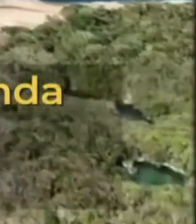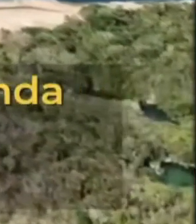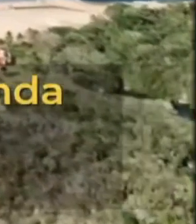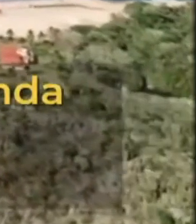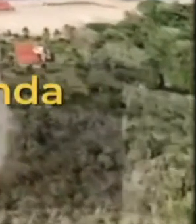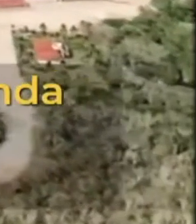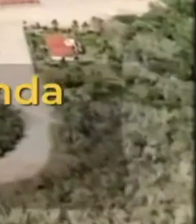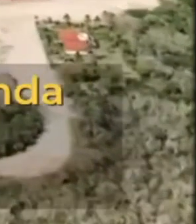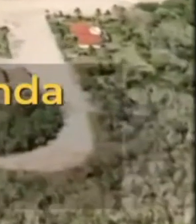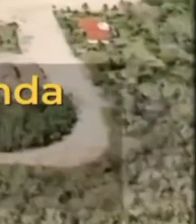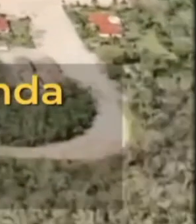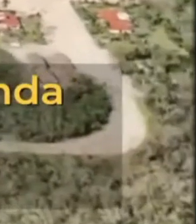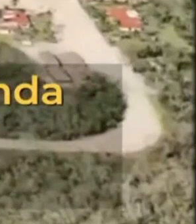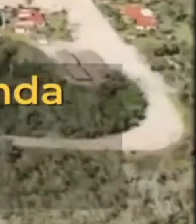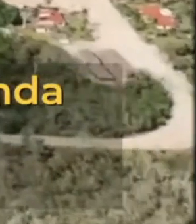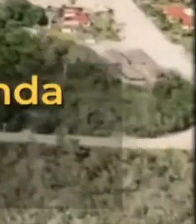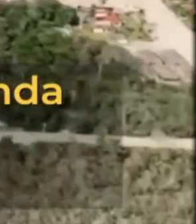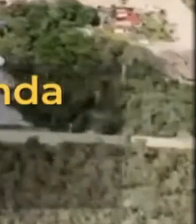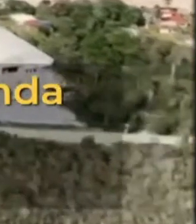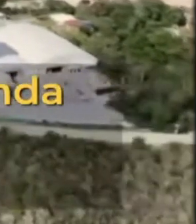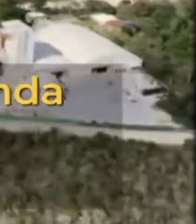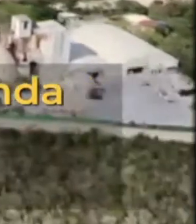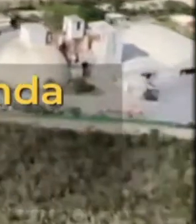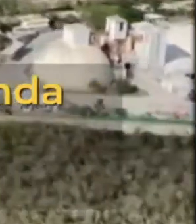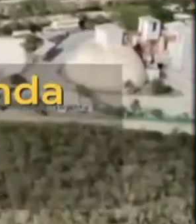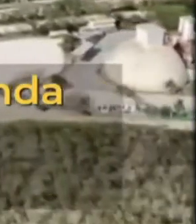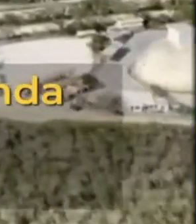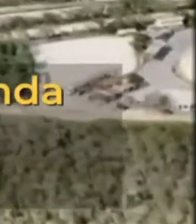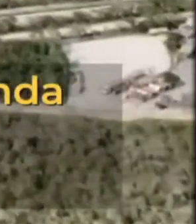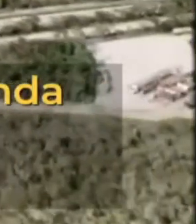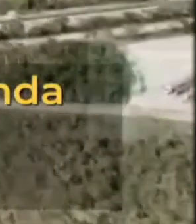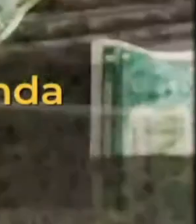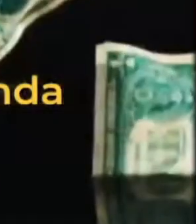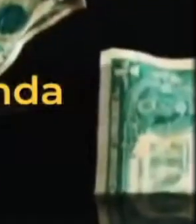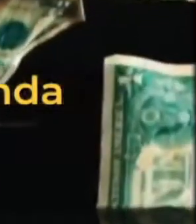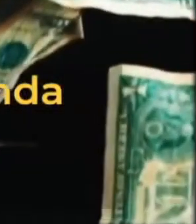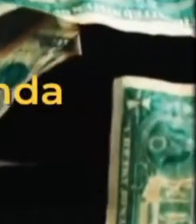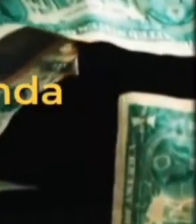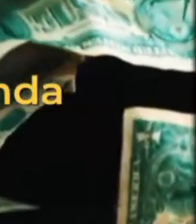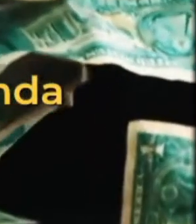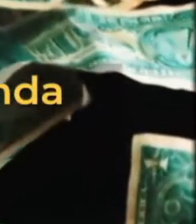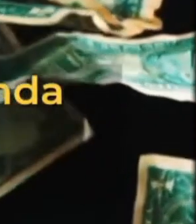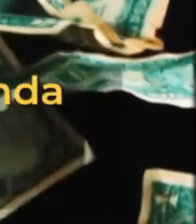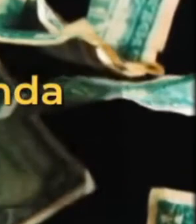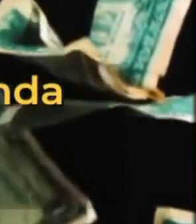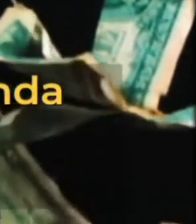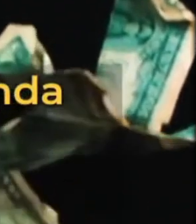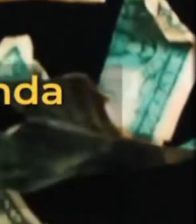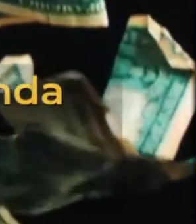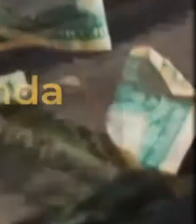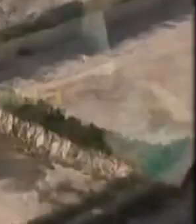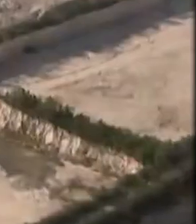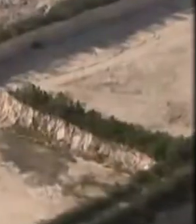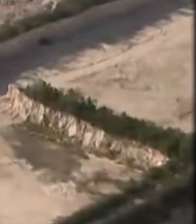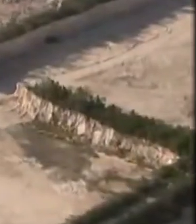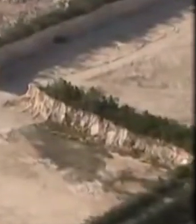Libre Comercio de América del Norte presentó una demanda contra el Estado Mexicano con una reclama por compensación de más de 1.500 millones de